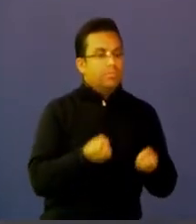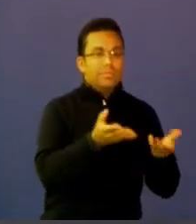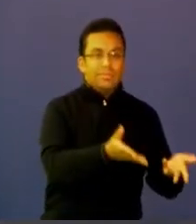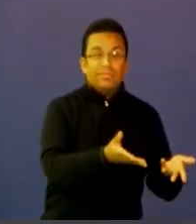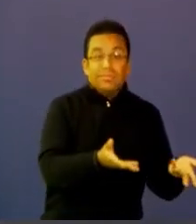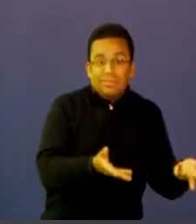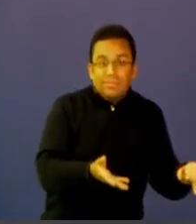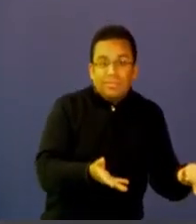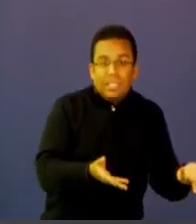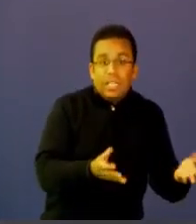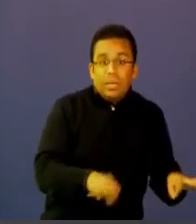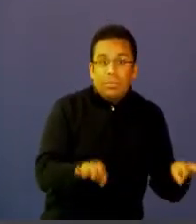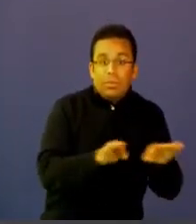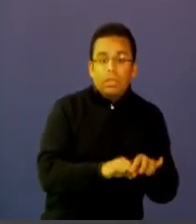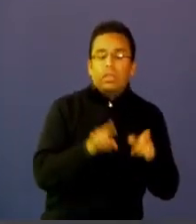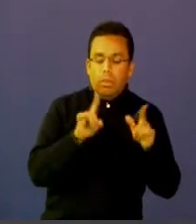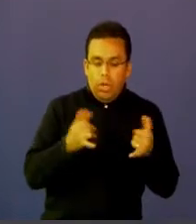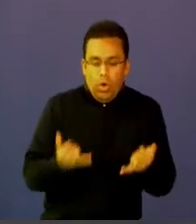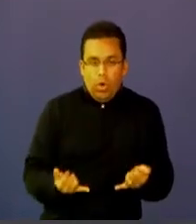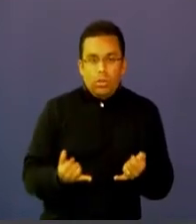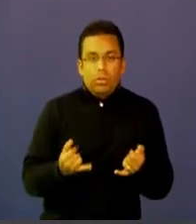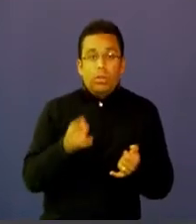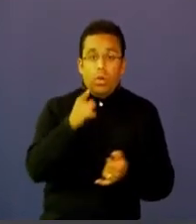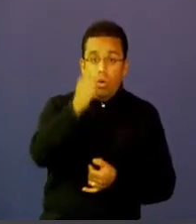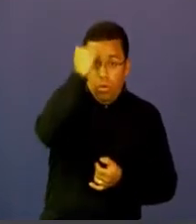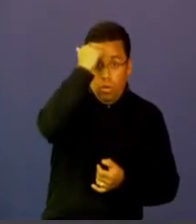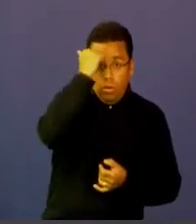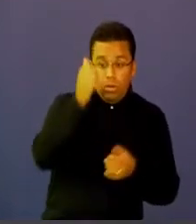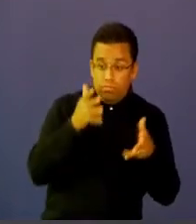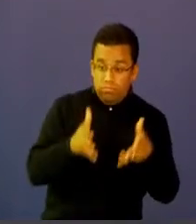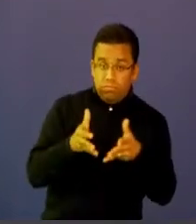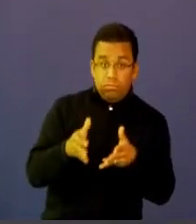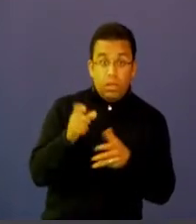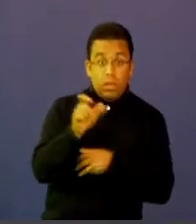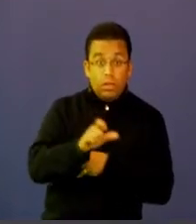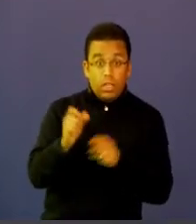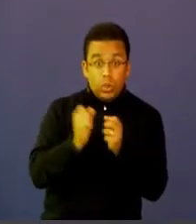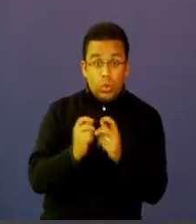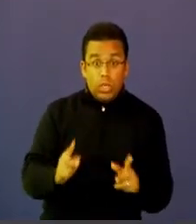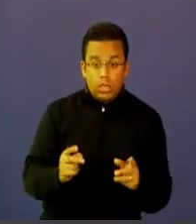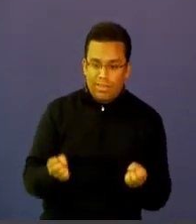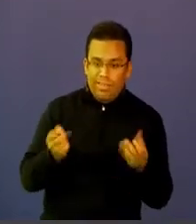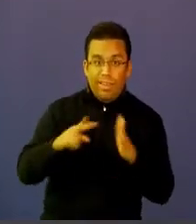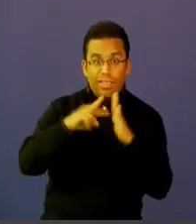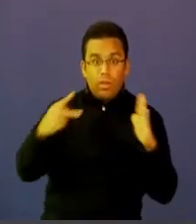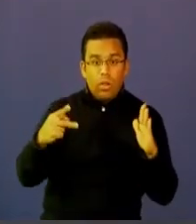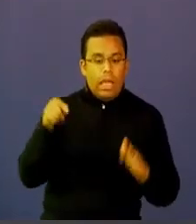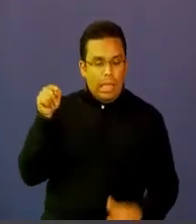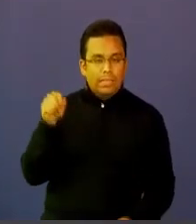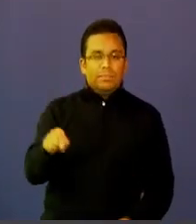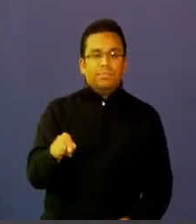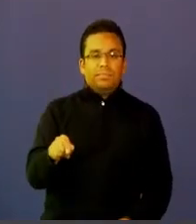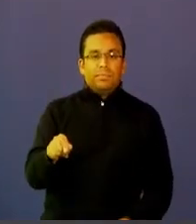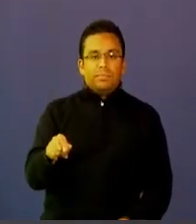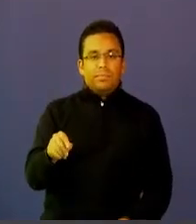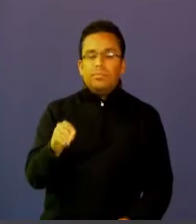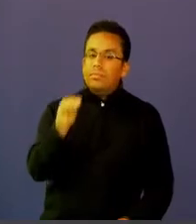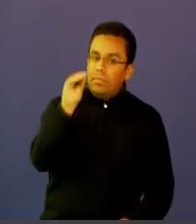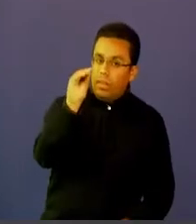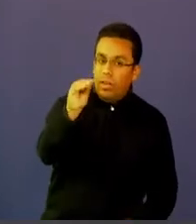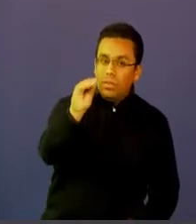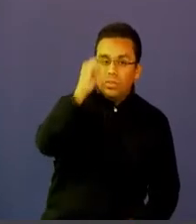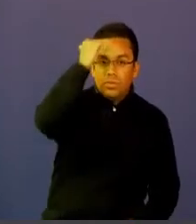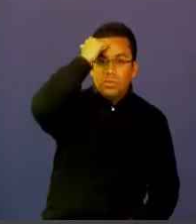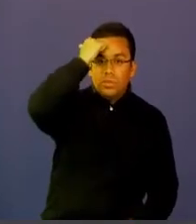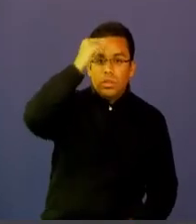estudiante gracias al uso de la tecnología esa es la realidad a eso nos enfrentamos por lo tanto queridos profesores los invito a